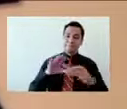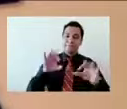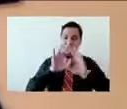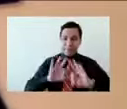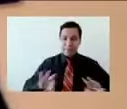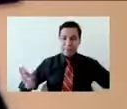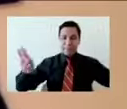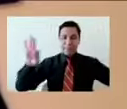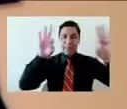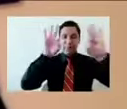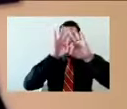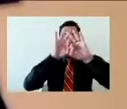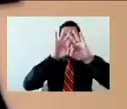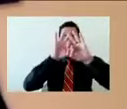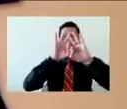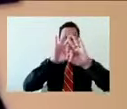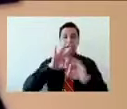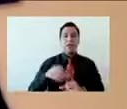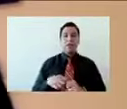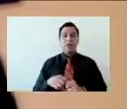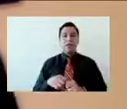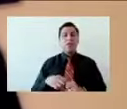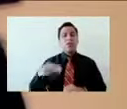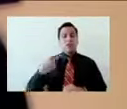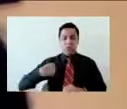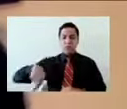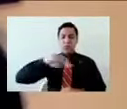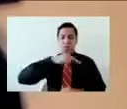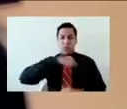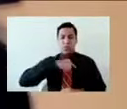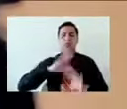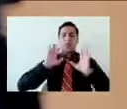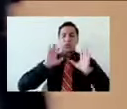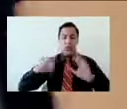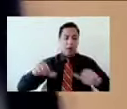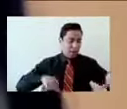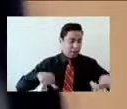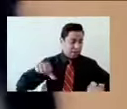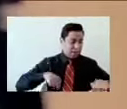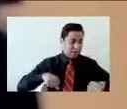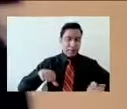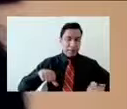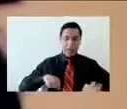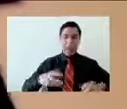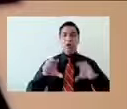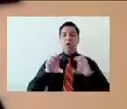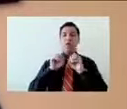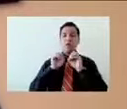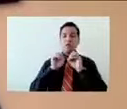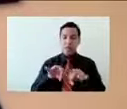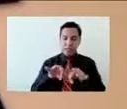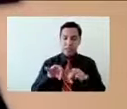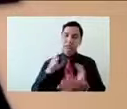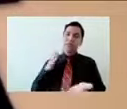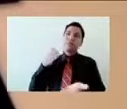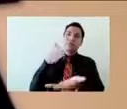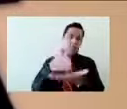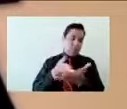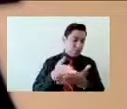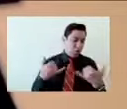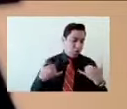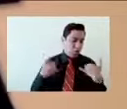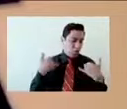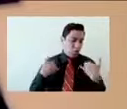efectivamente, ya estamos retomando muchas de las actividades, muchos ya estamos regresando a las oficinas, los jóvenes a las escuelas,